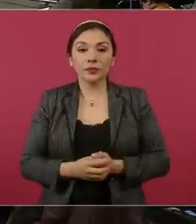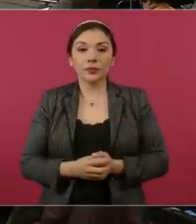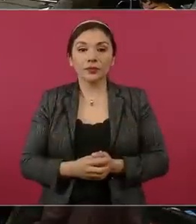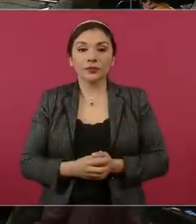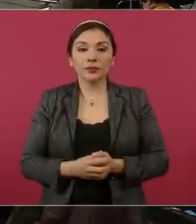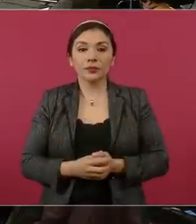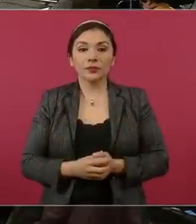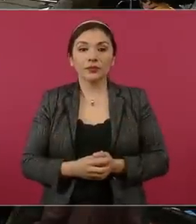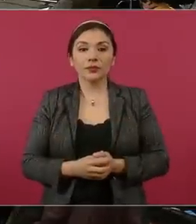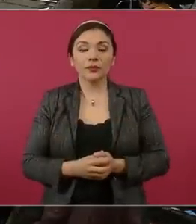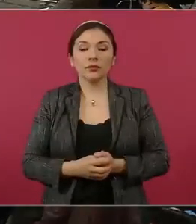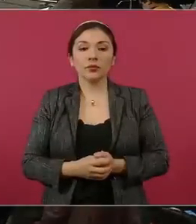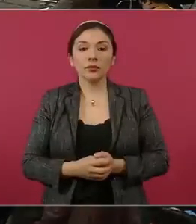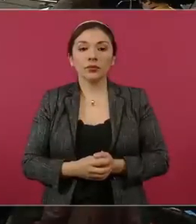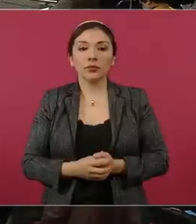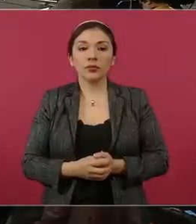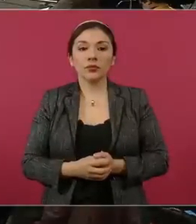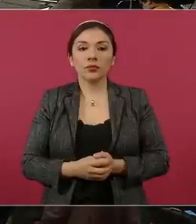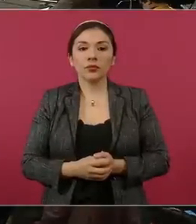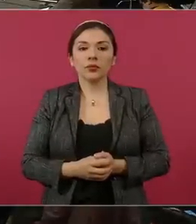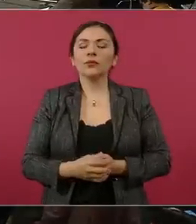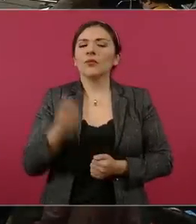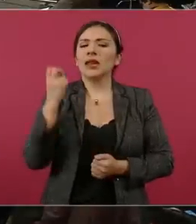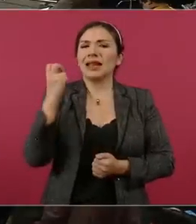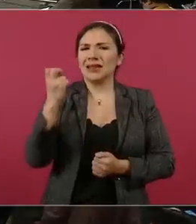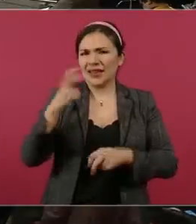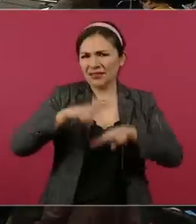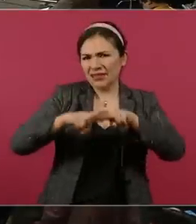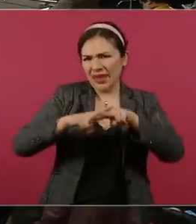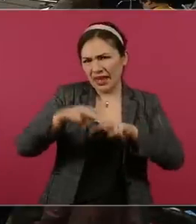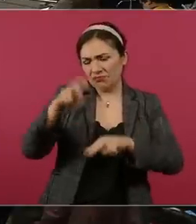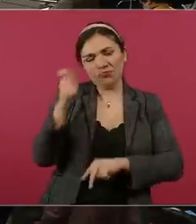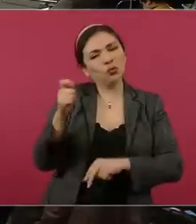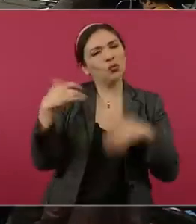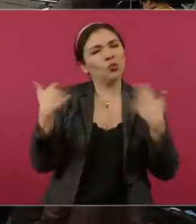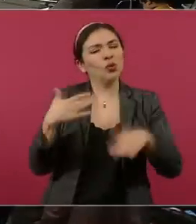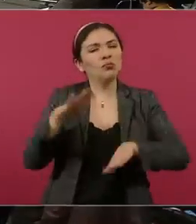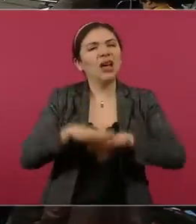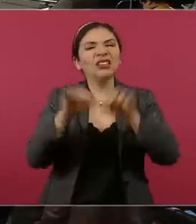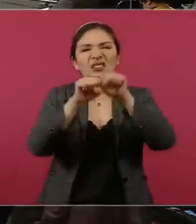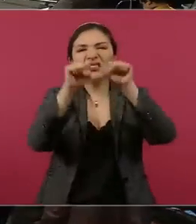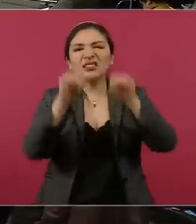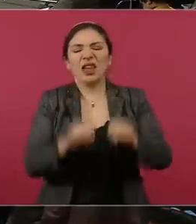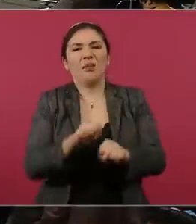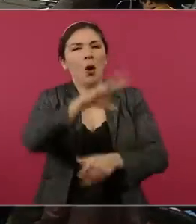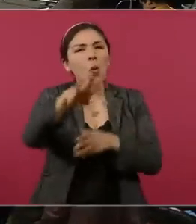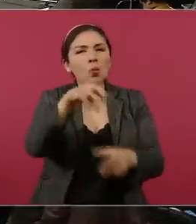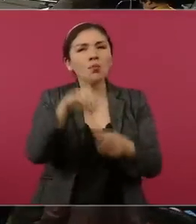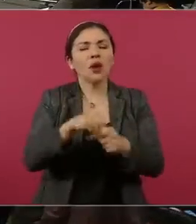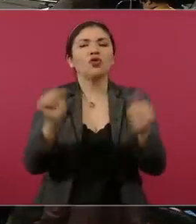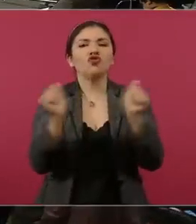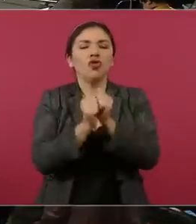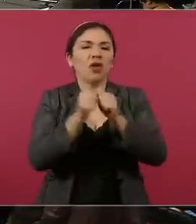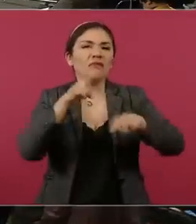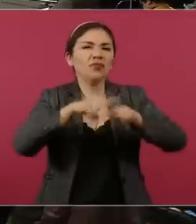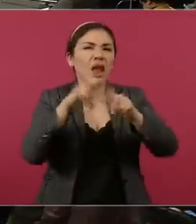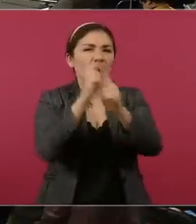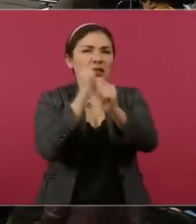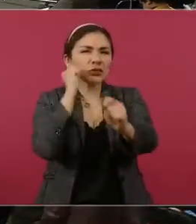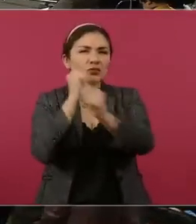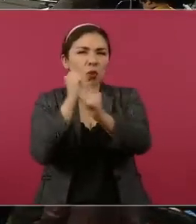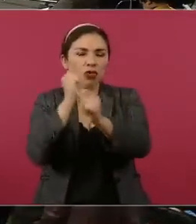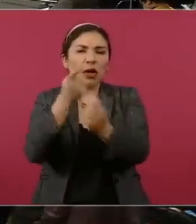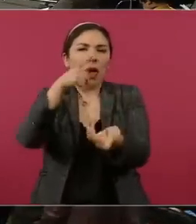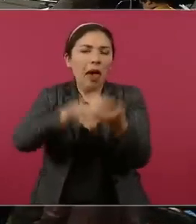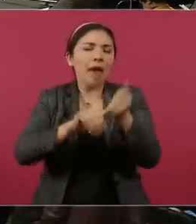El Jaguar Rodante es mucho más que un tren, es un sistema integrado de transporte, en donde hemos